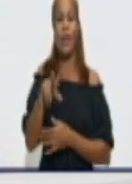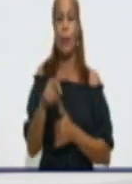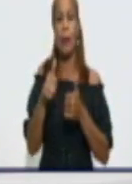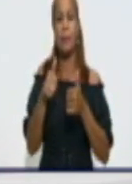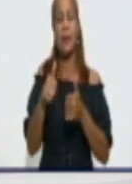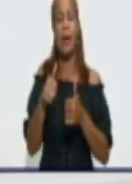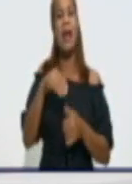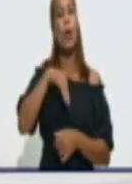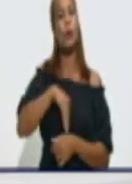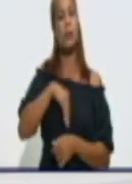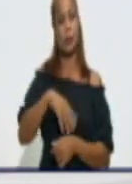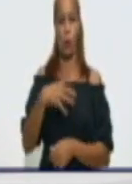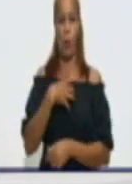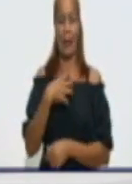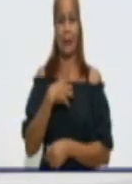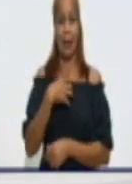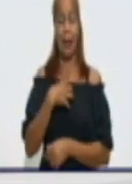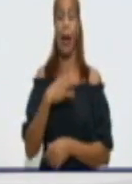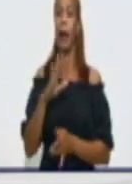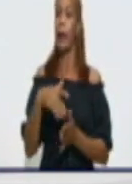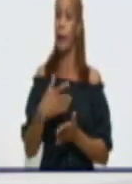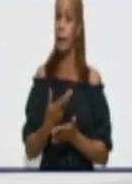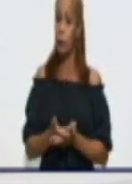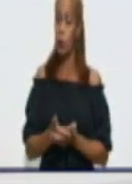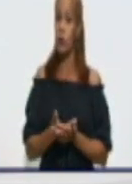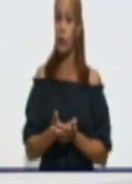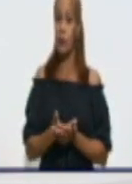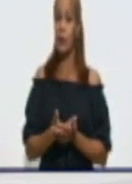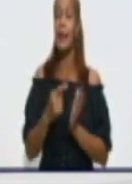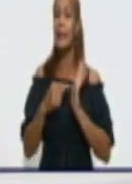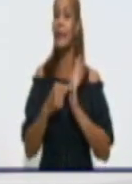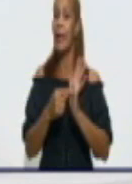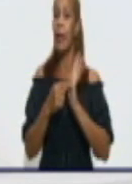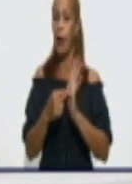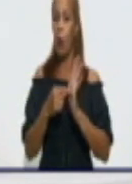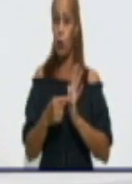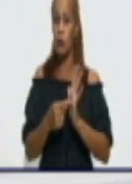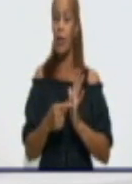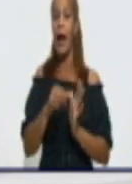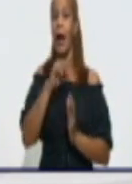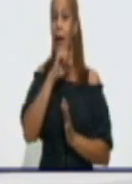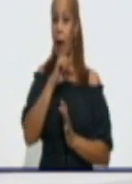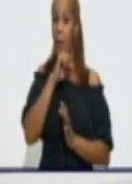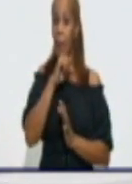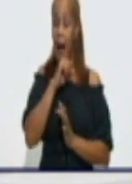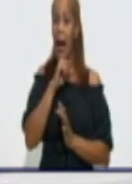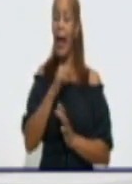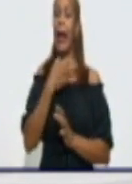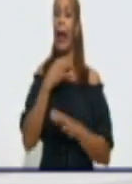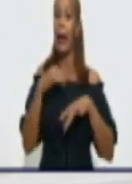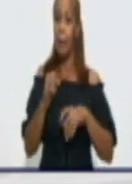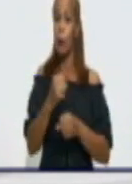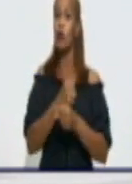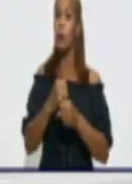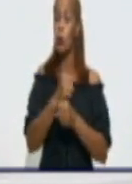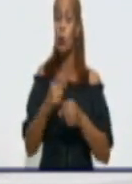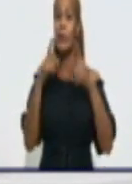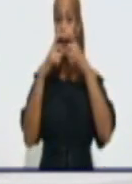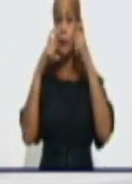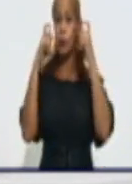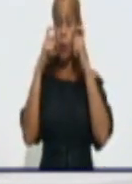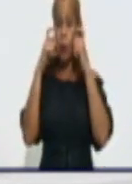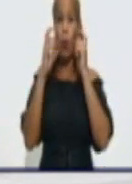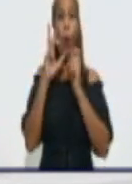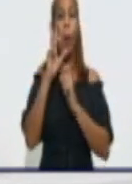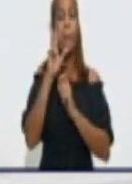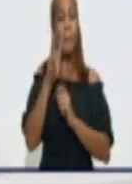la madre o la persona encargada del bebé tiene que ser muy observadora y estar observando cualquier detalle en el bebé. Y el nasobuco, bueno,